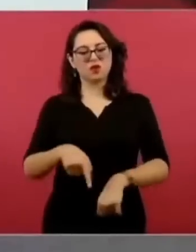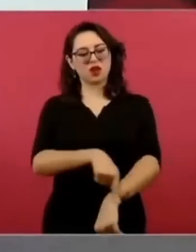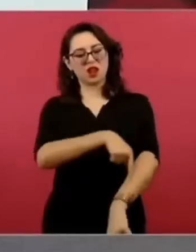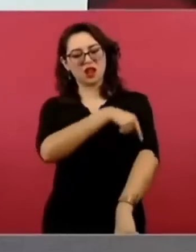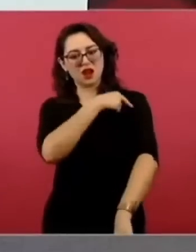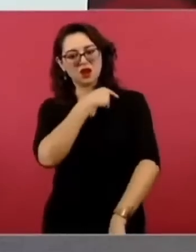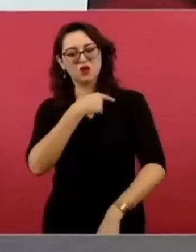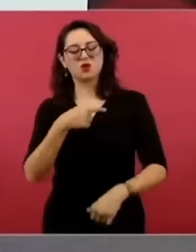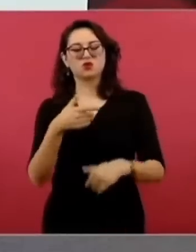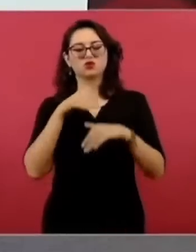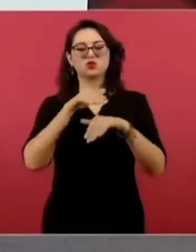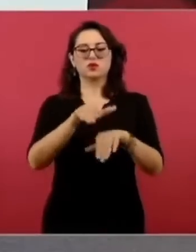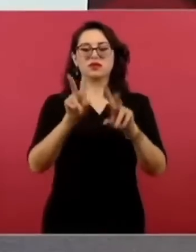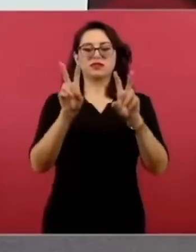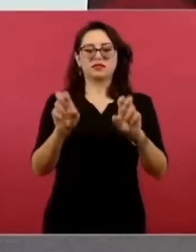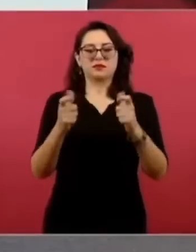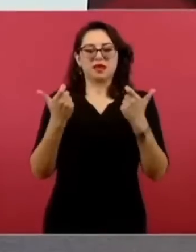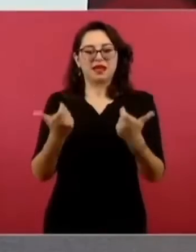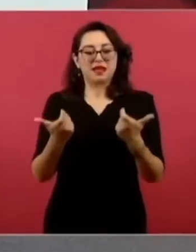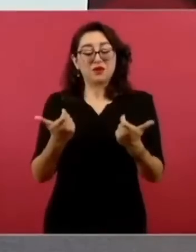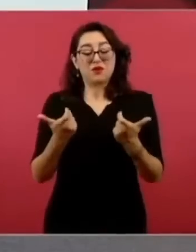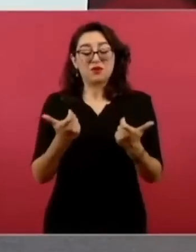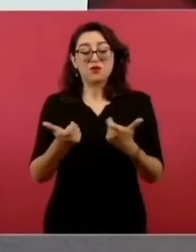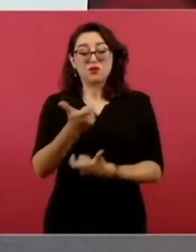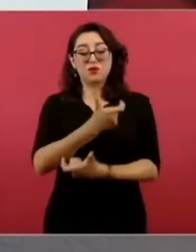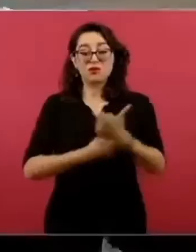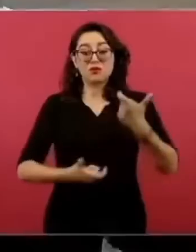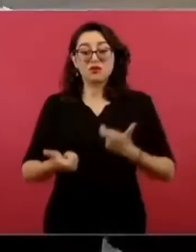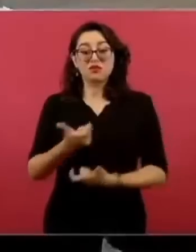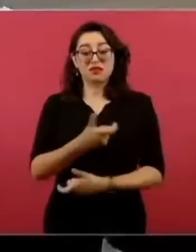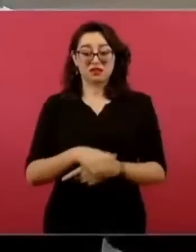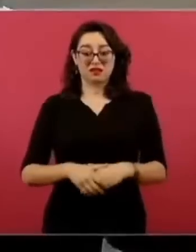parte económica. Sí, la parte económica.